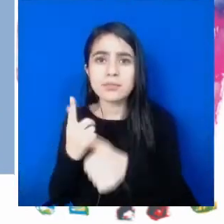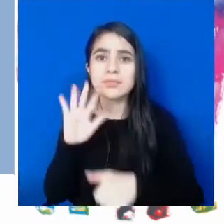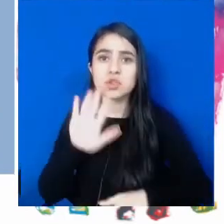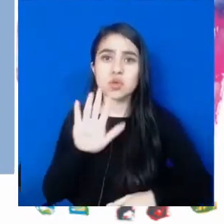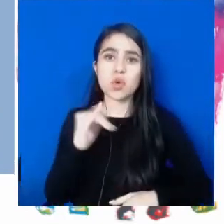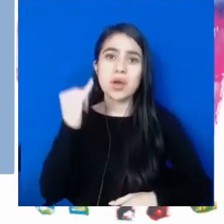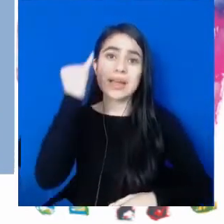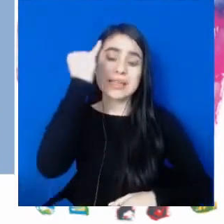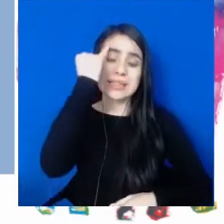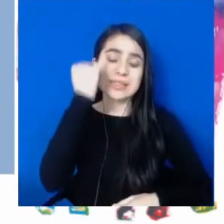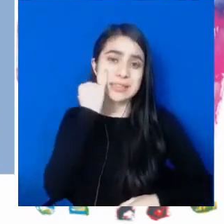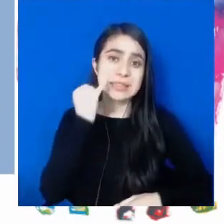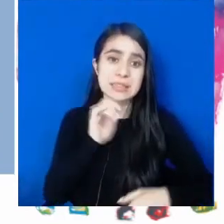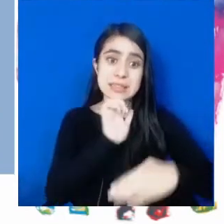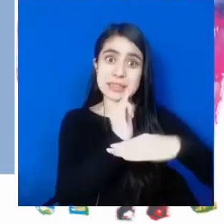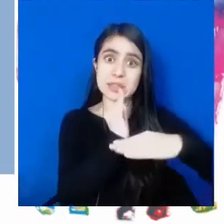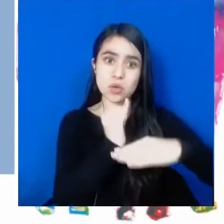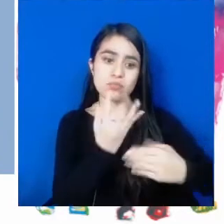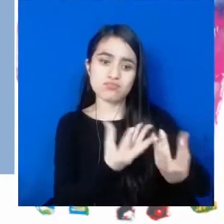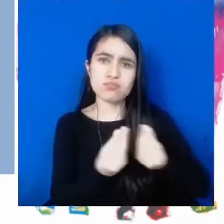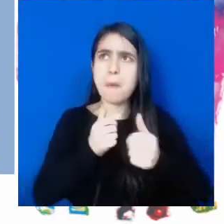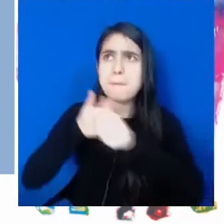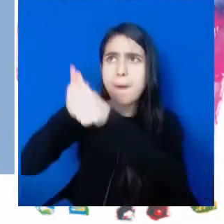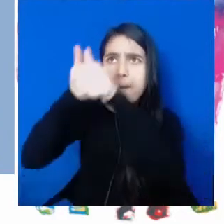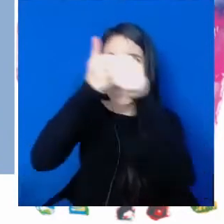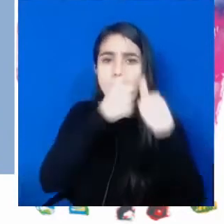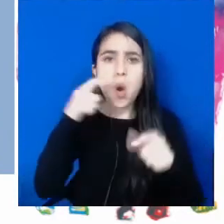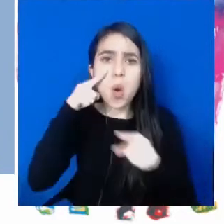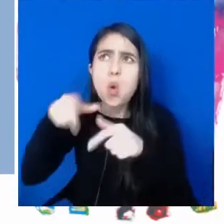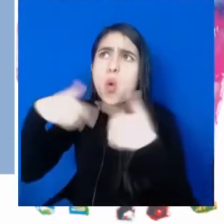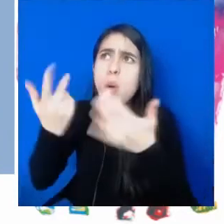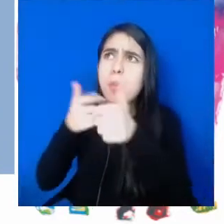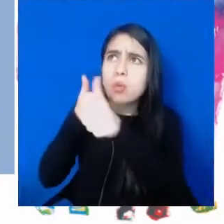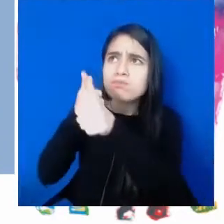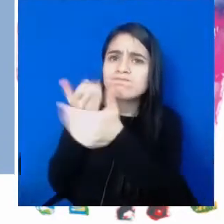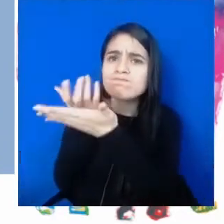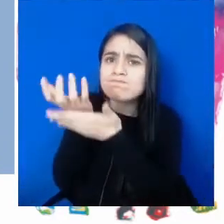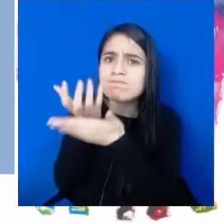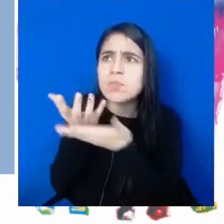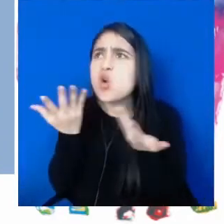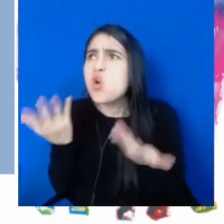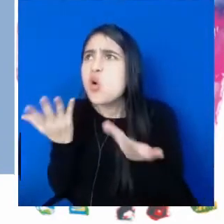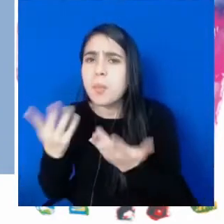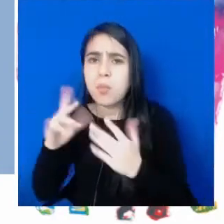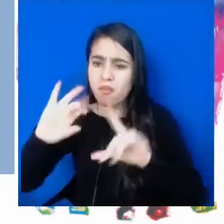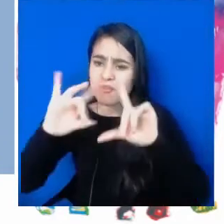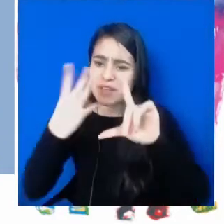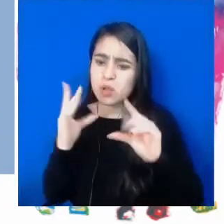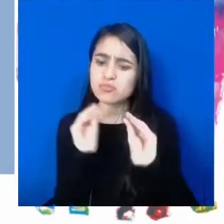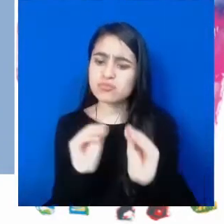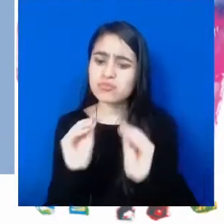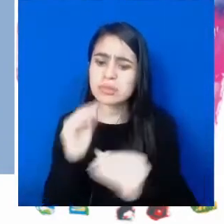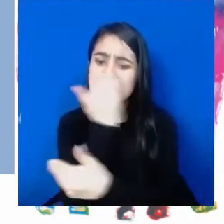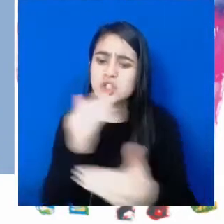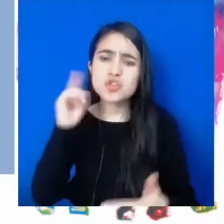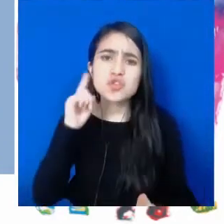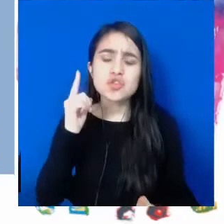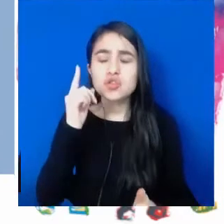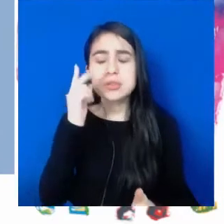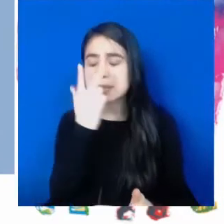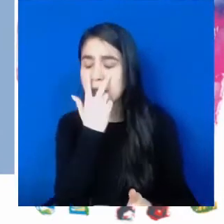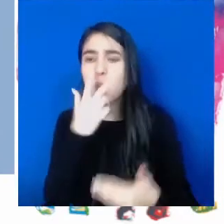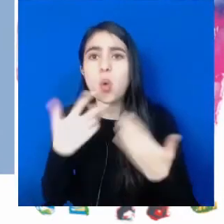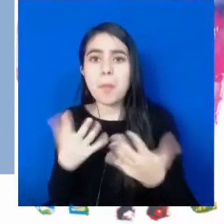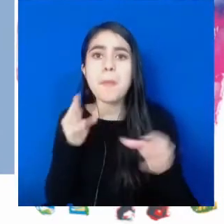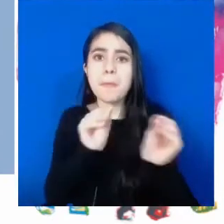referentes desde el Instituto Nacional para Ciegos para poderles asesorar de cómo educar en la virtualidad a los niños ciegos.